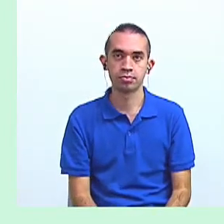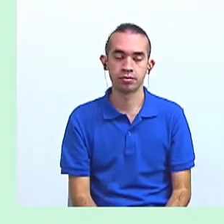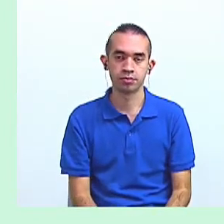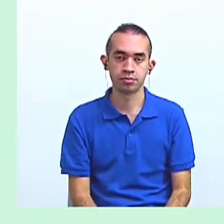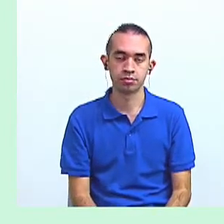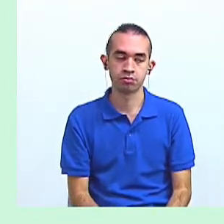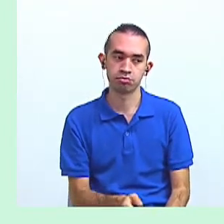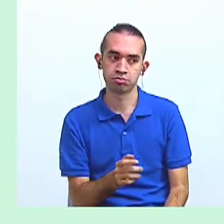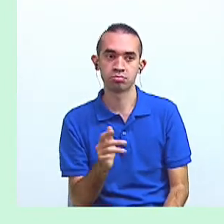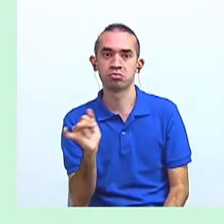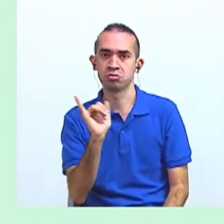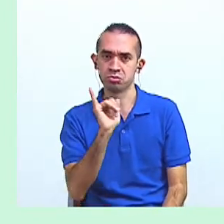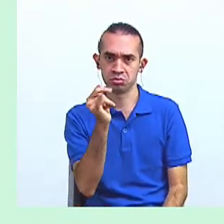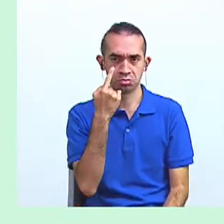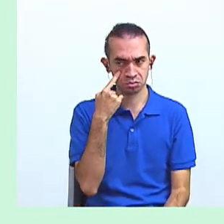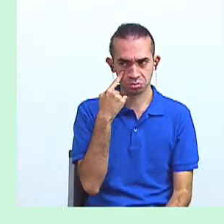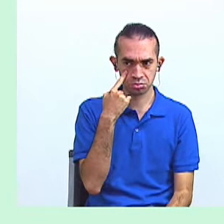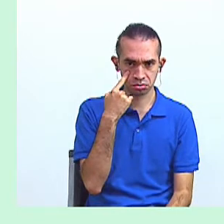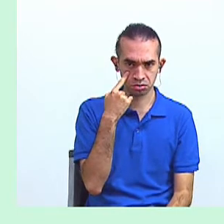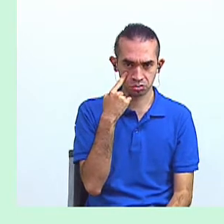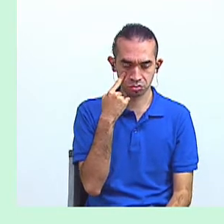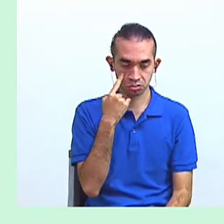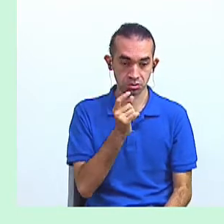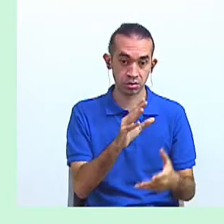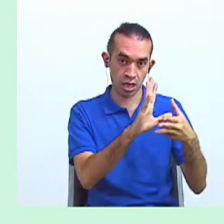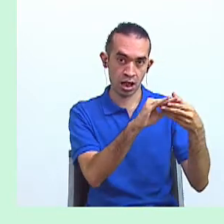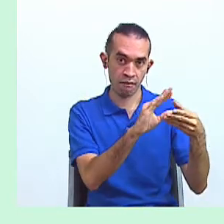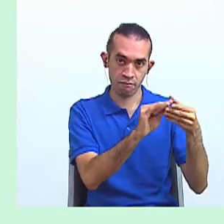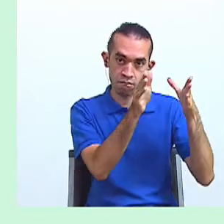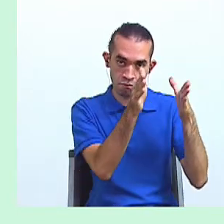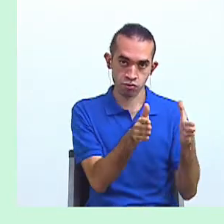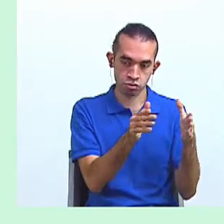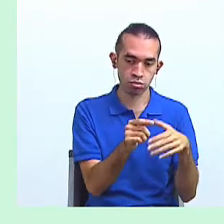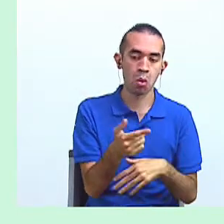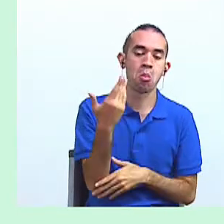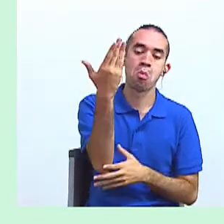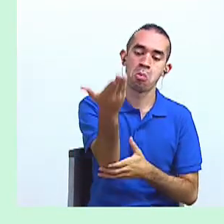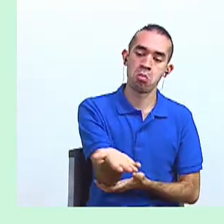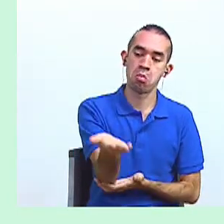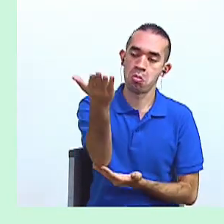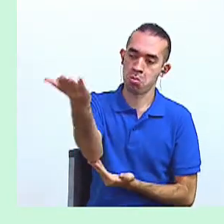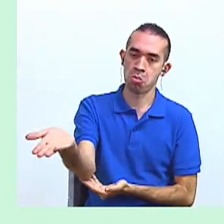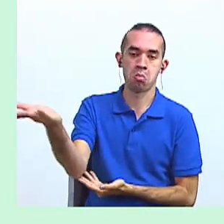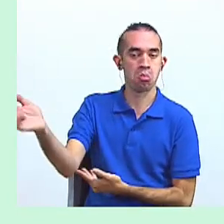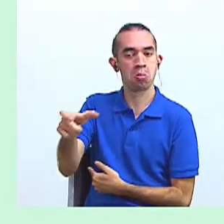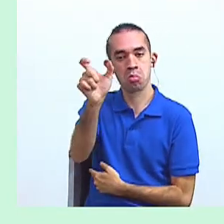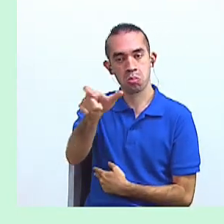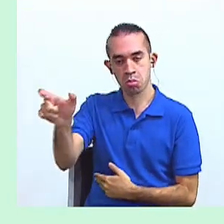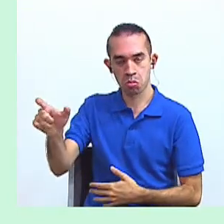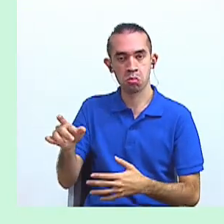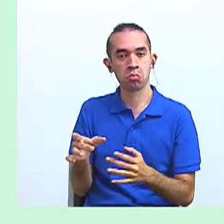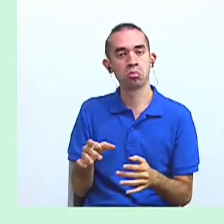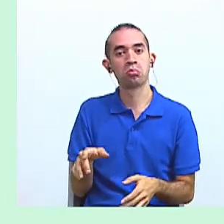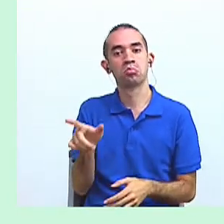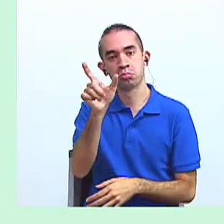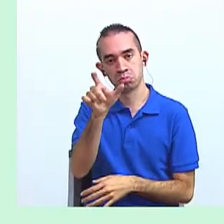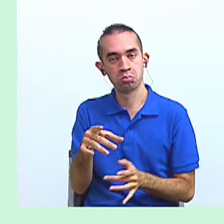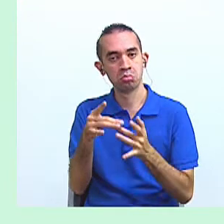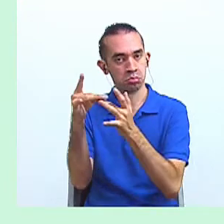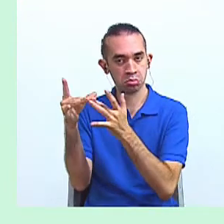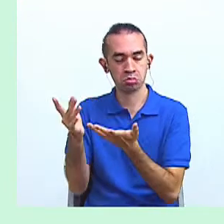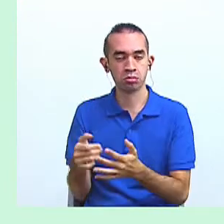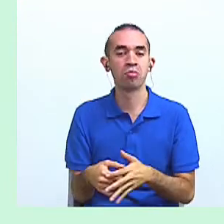En este texto también, el narrador nos presenta a los personajes. Por ejemplo,